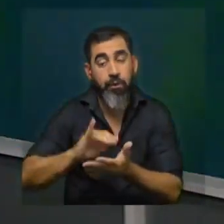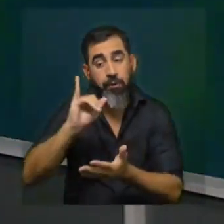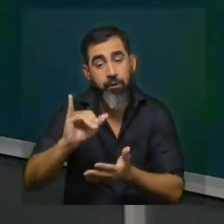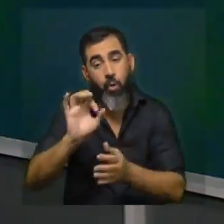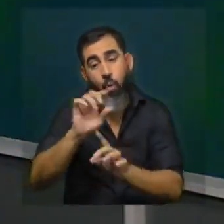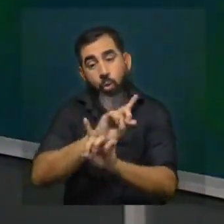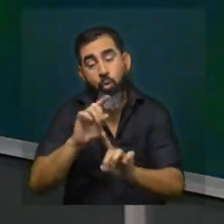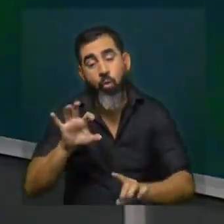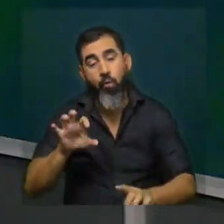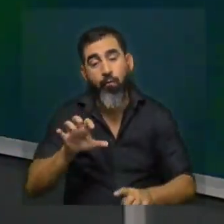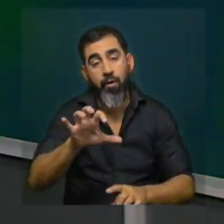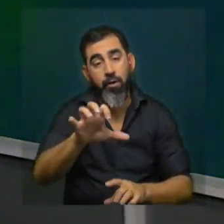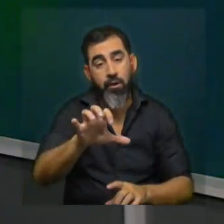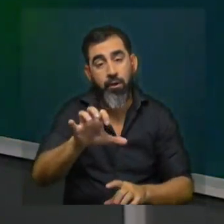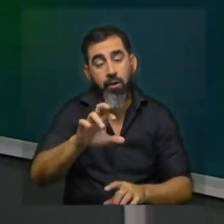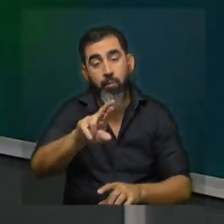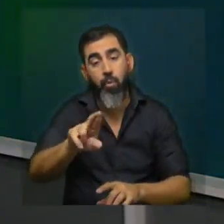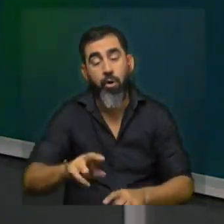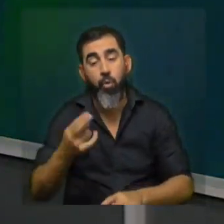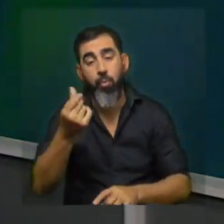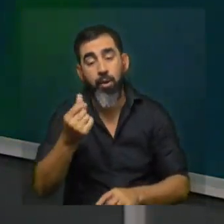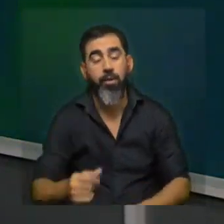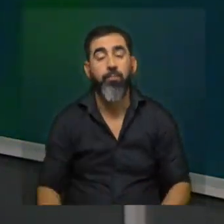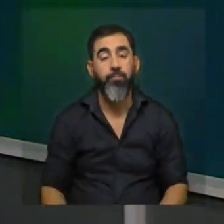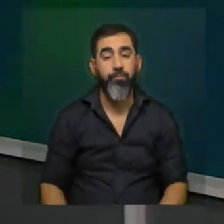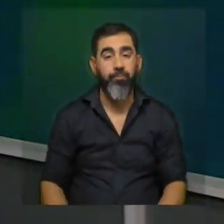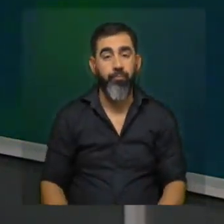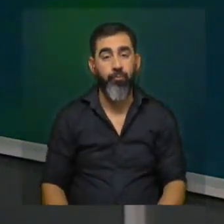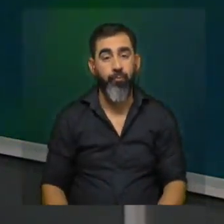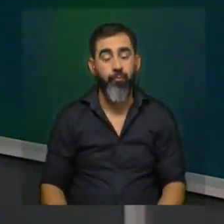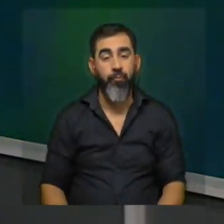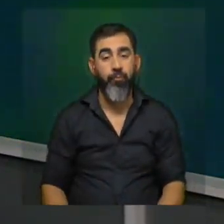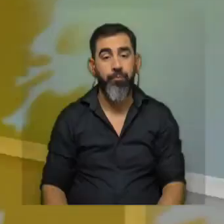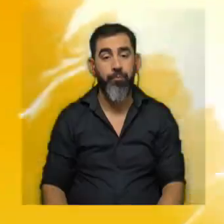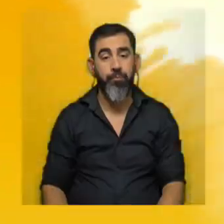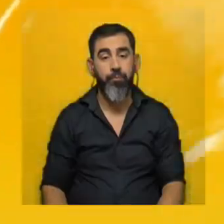de cianobacterias en el estuario del río de la Plata. Vemos la primera parte del informe.